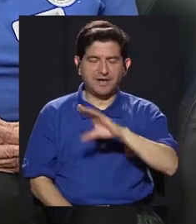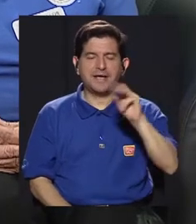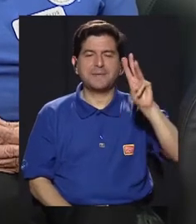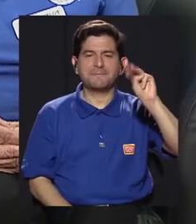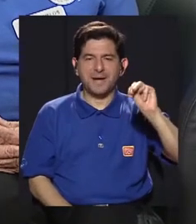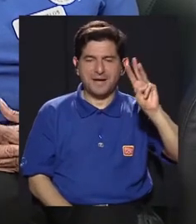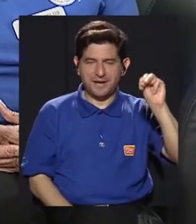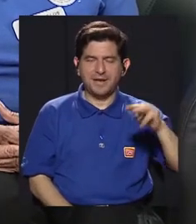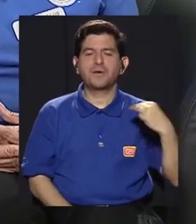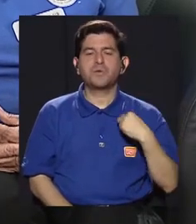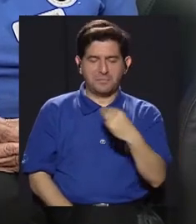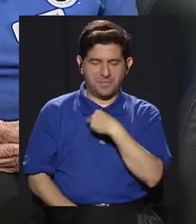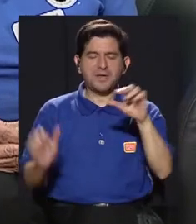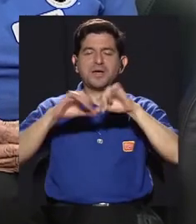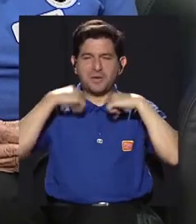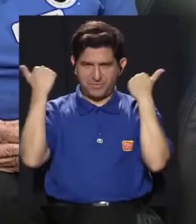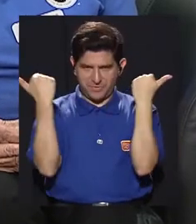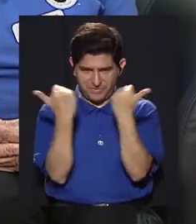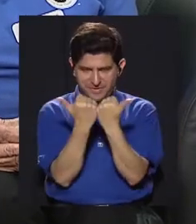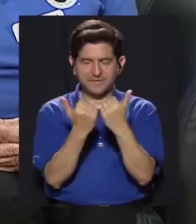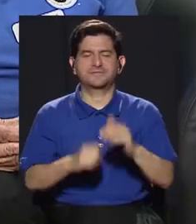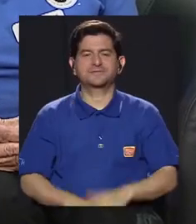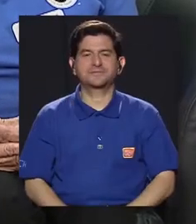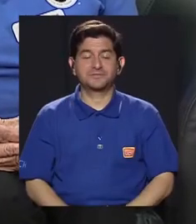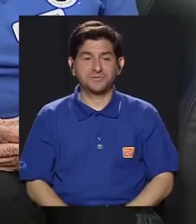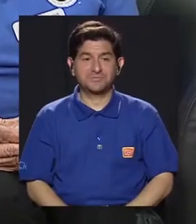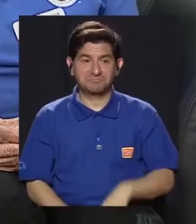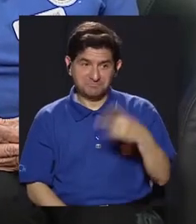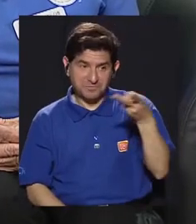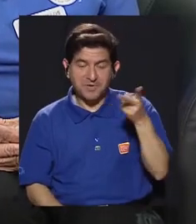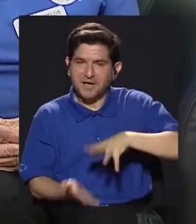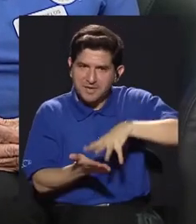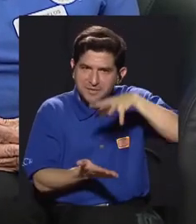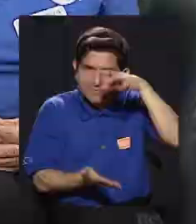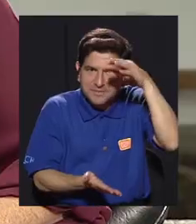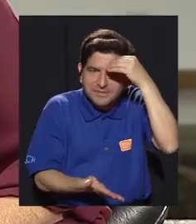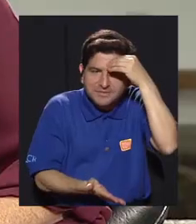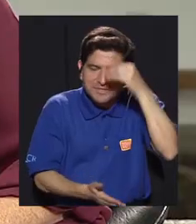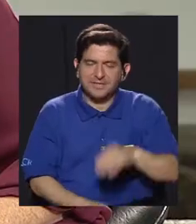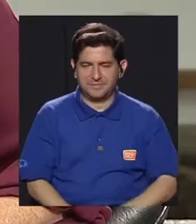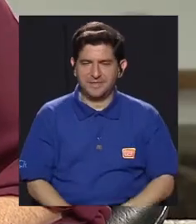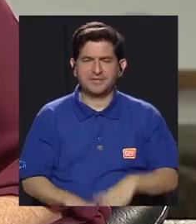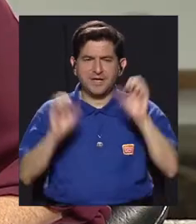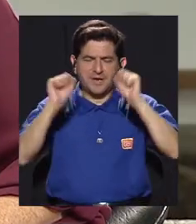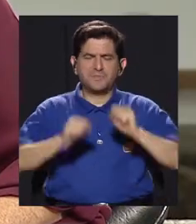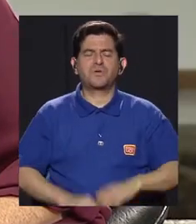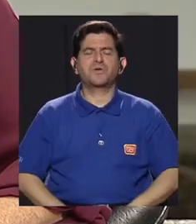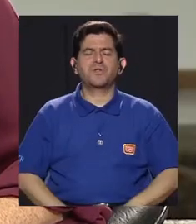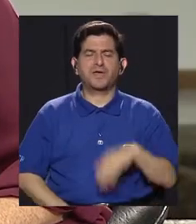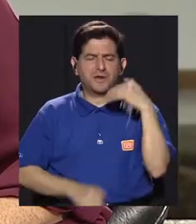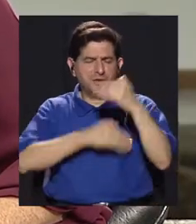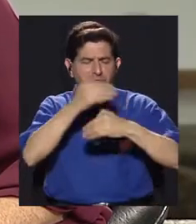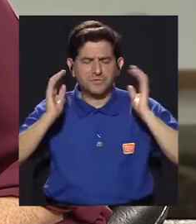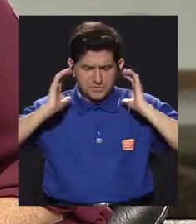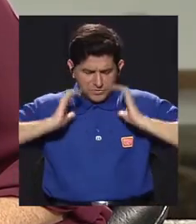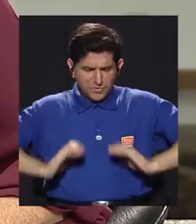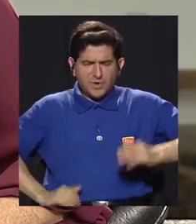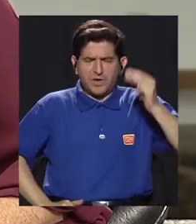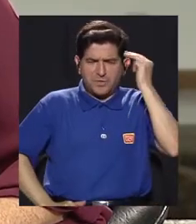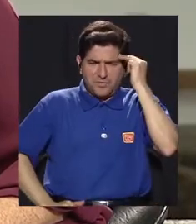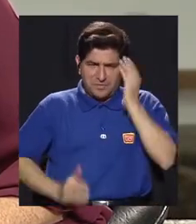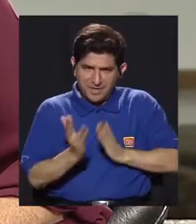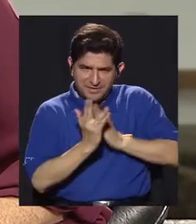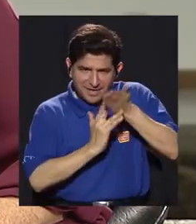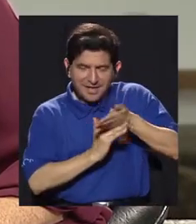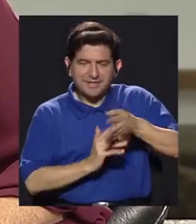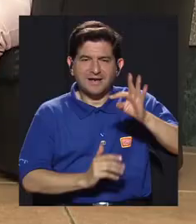señora Marielos Murillo, quien también es miembro de la Asociación de Tai Chi. Y con ella vamos a aprender más acerca de cómo cultivar el cuerpo y